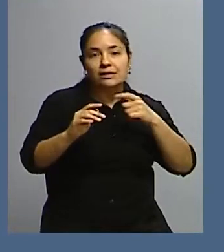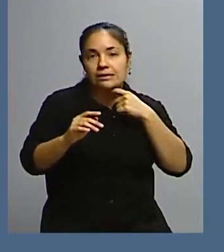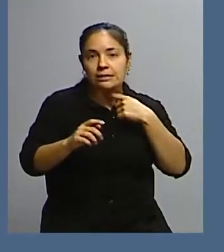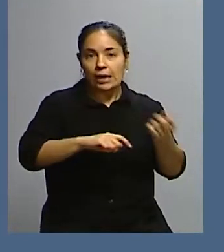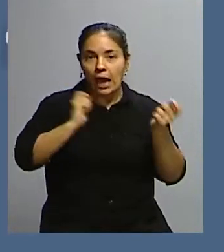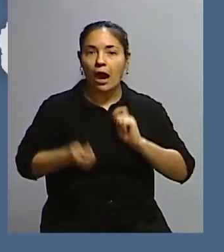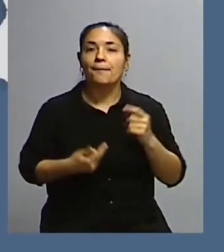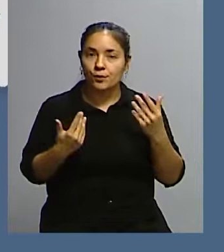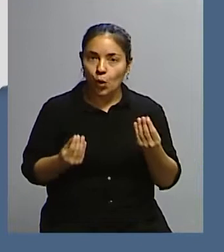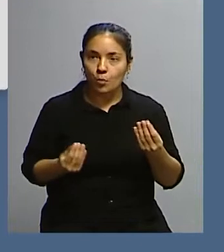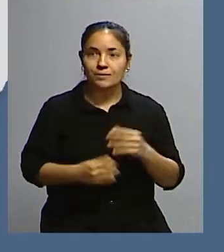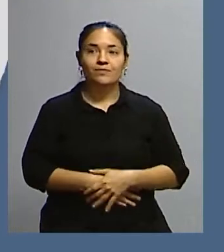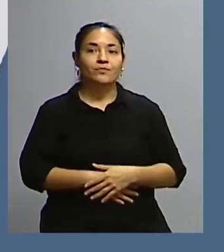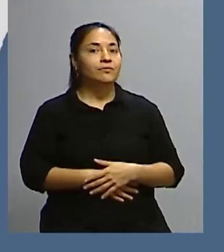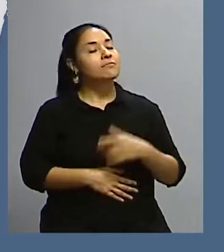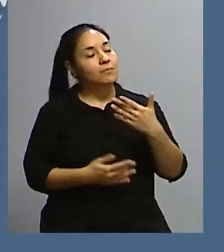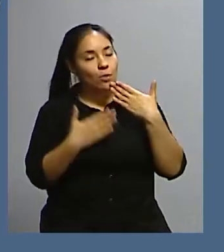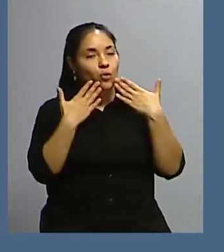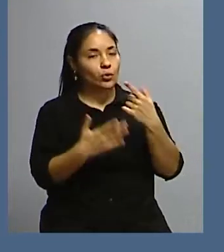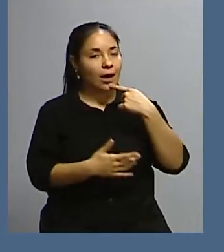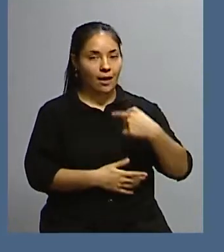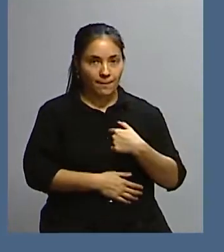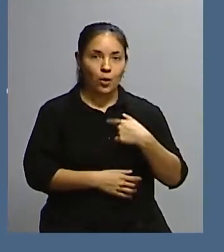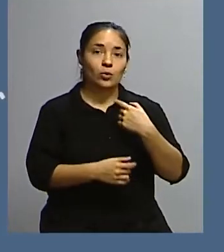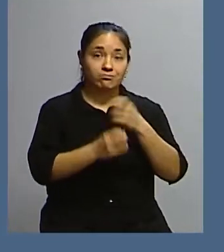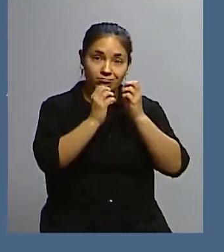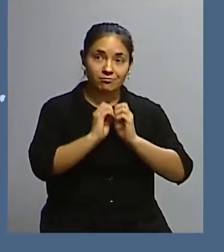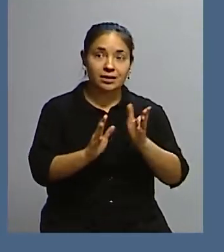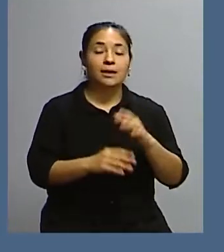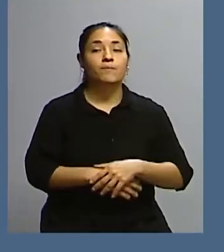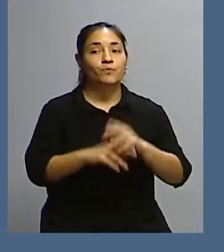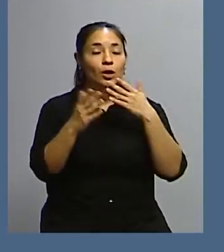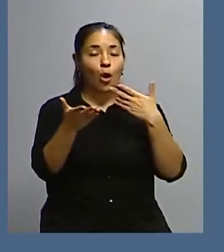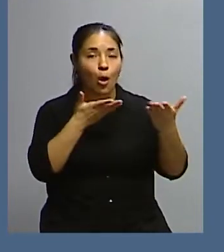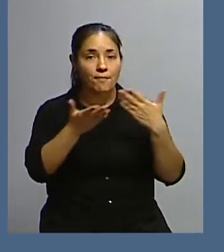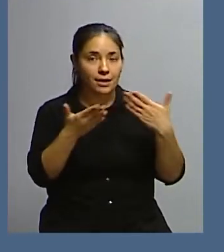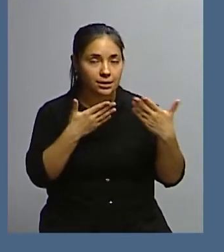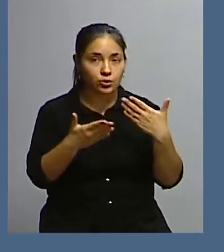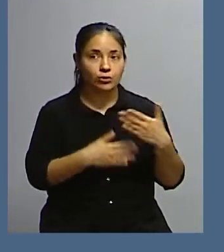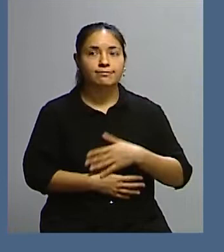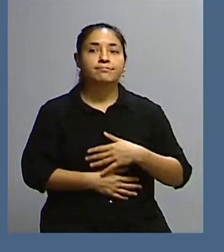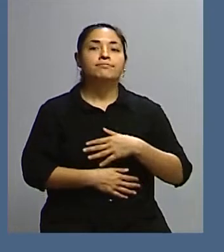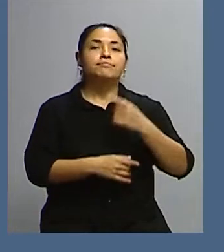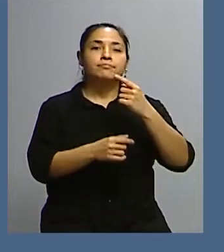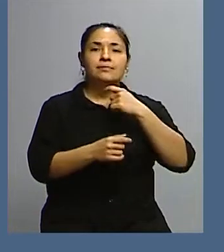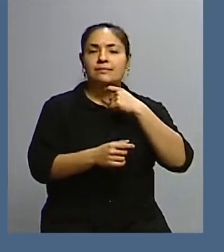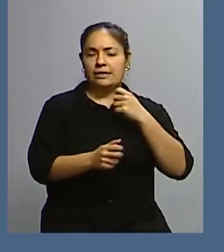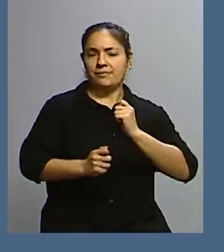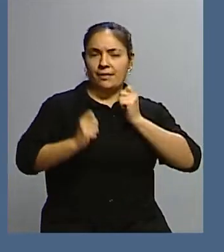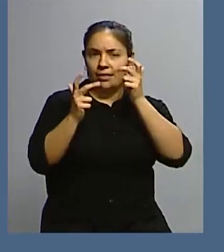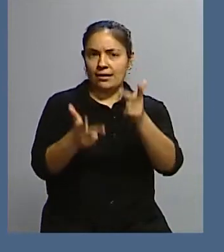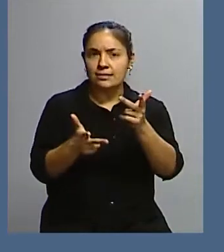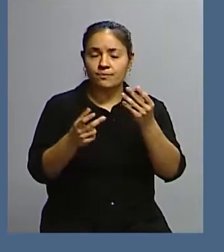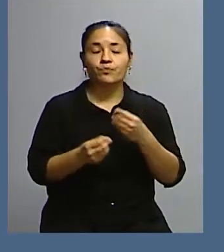Bueno, muchas gracias por su pregunta. Como para comenzar esta conversación, yo quisiera decir en realidad que